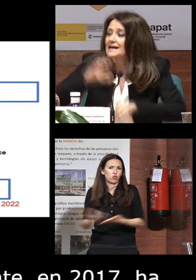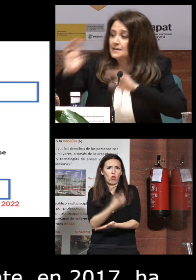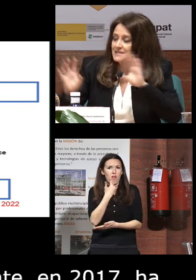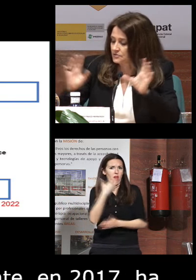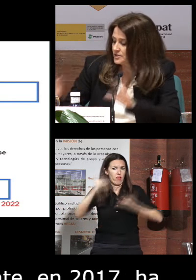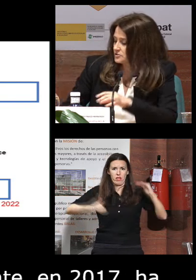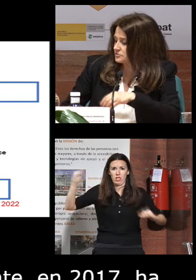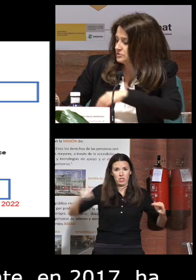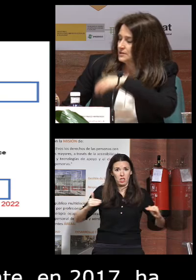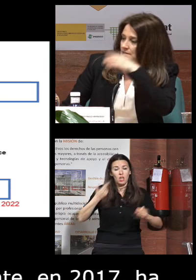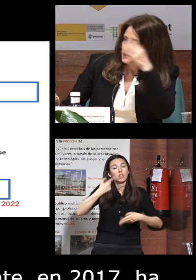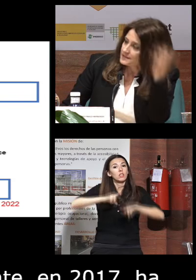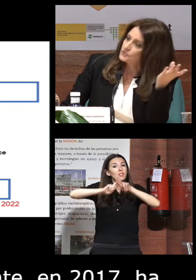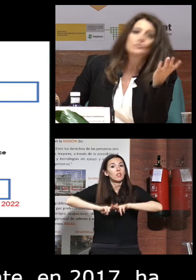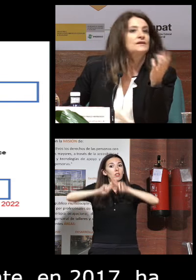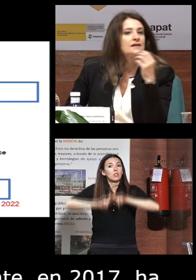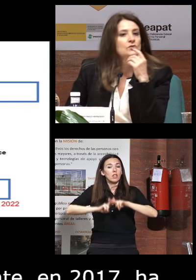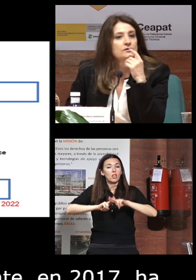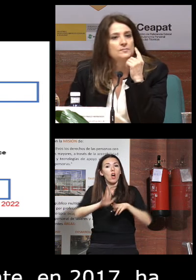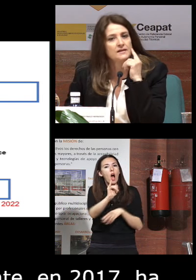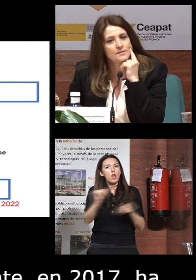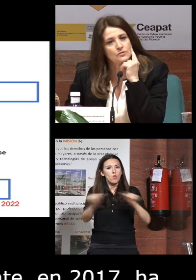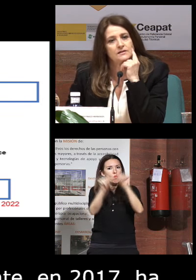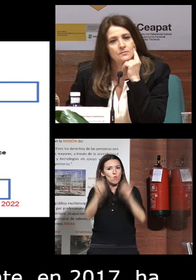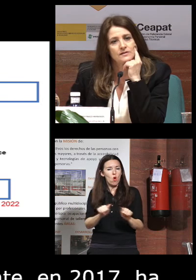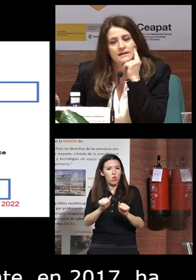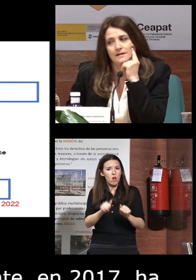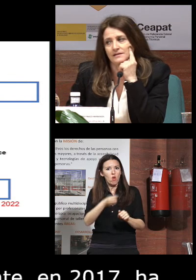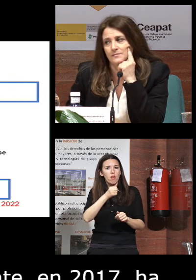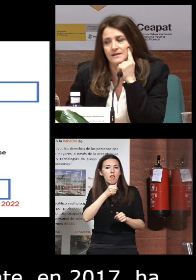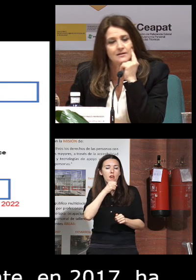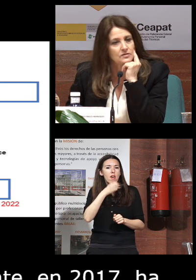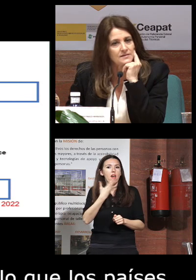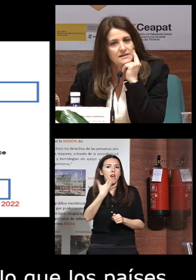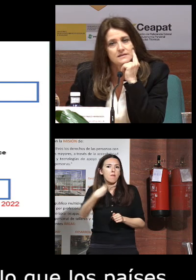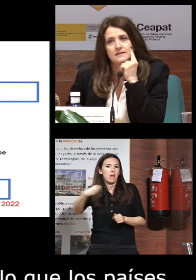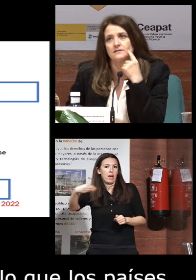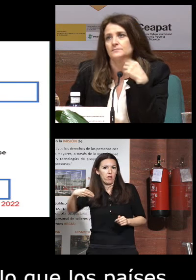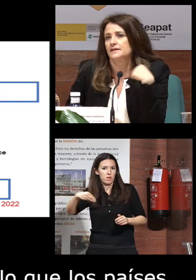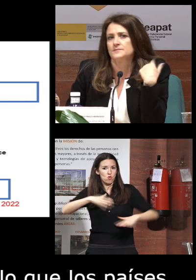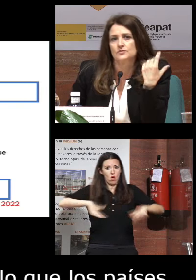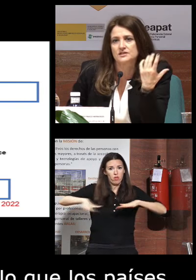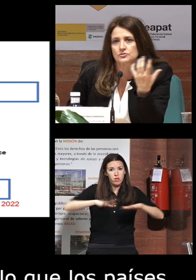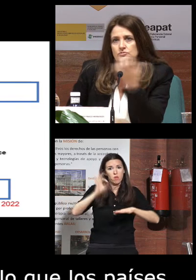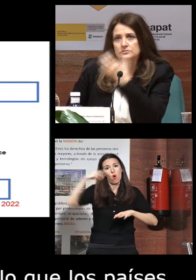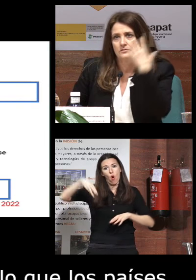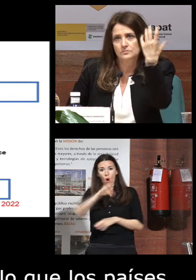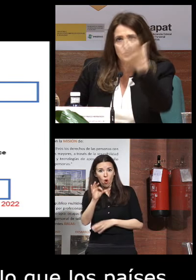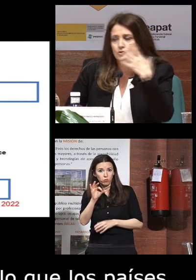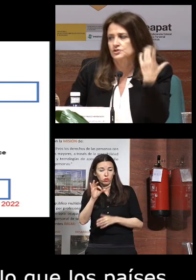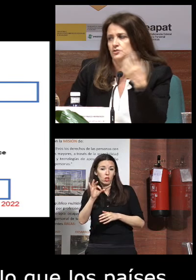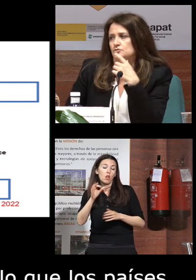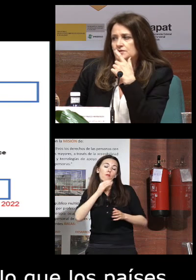pues revisando esto teniendo en cuenta el modelo de envejecimiento activo del que habla también la OMS el envejecimiento exitoso